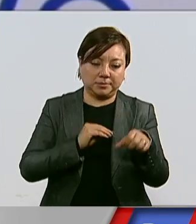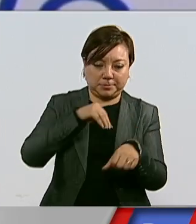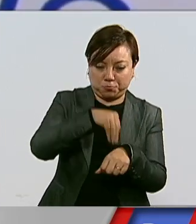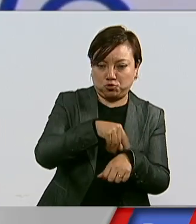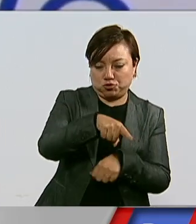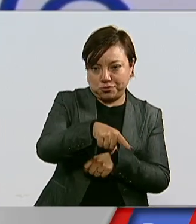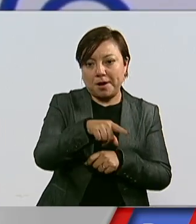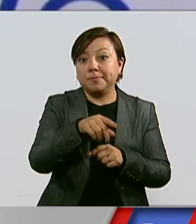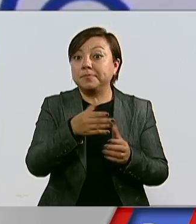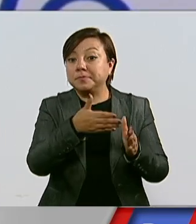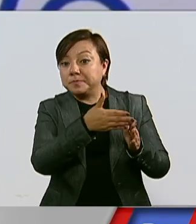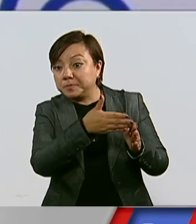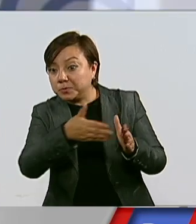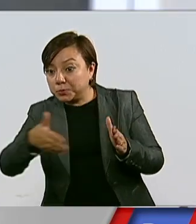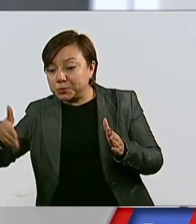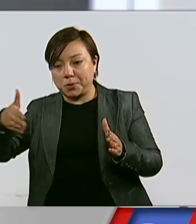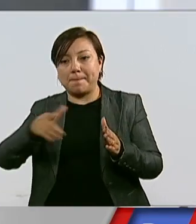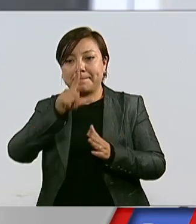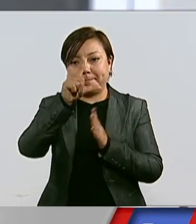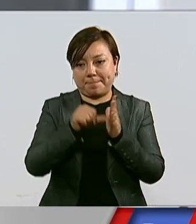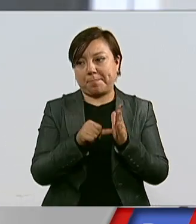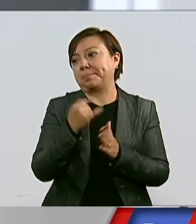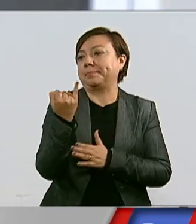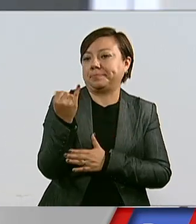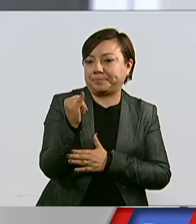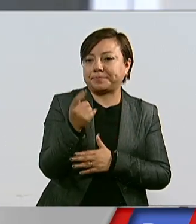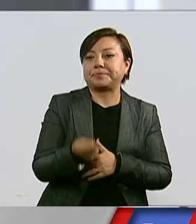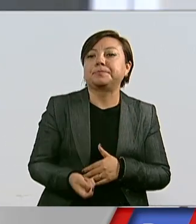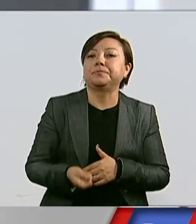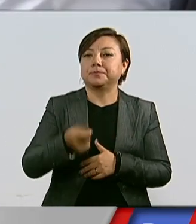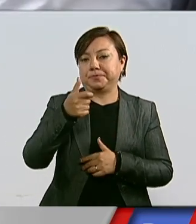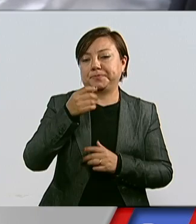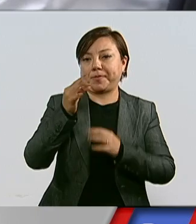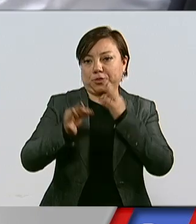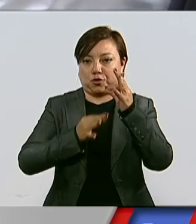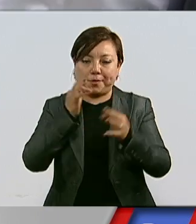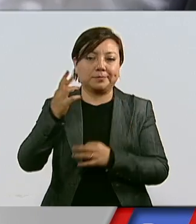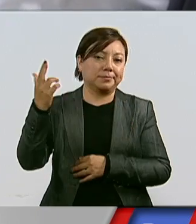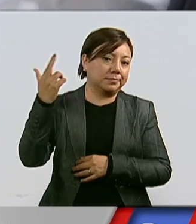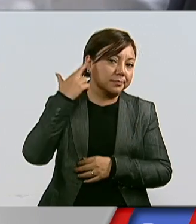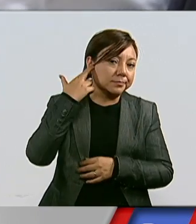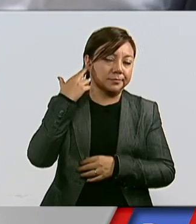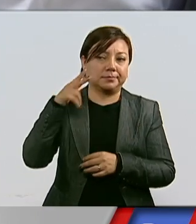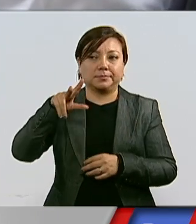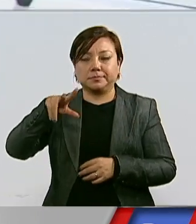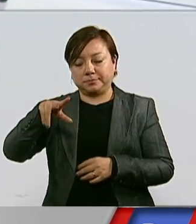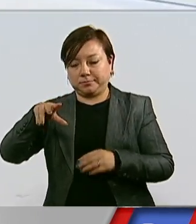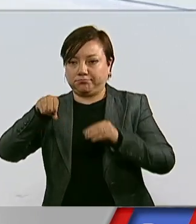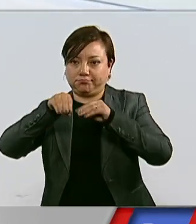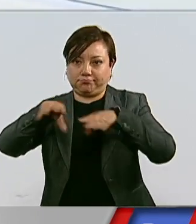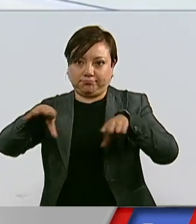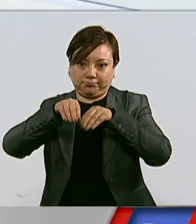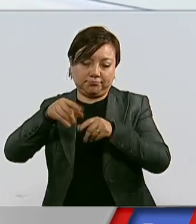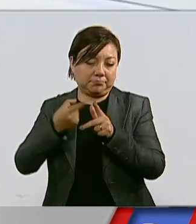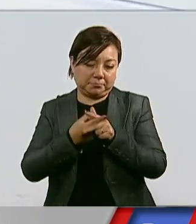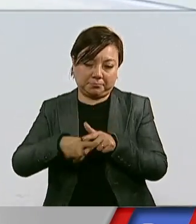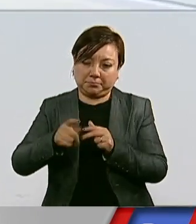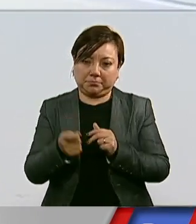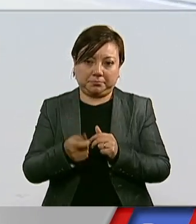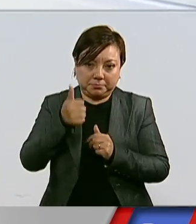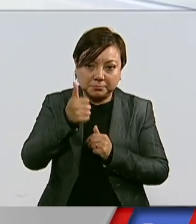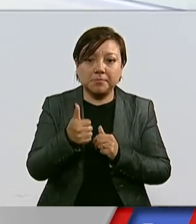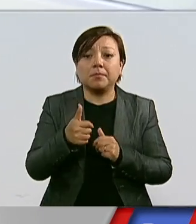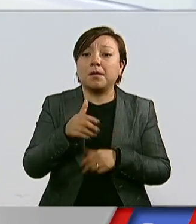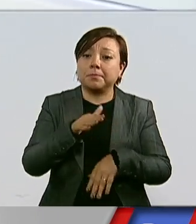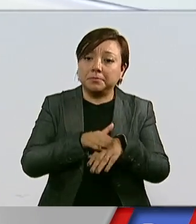este mes de junio se concretó la primera transmisión desde la cabina radiofónica. Se suman